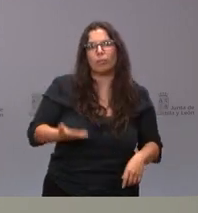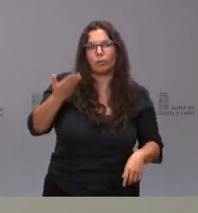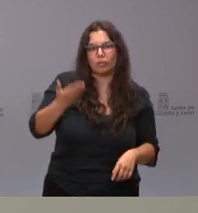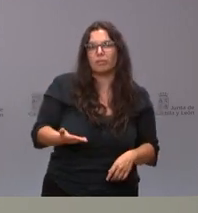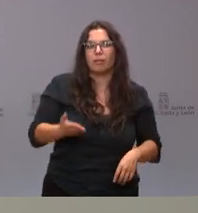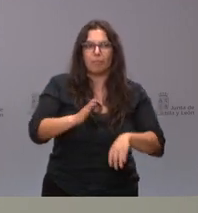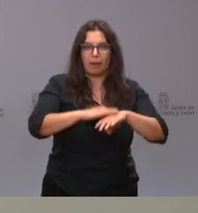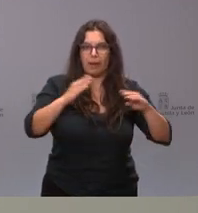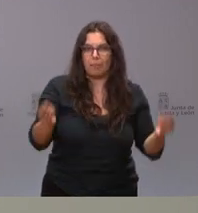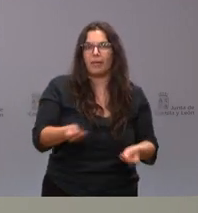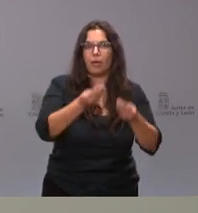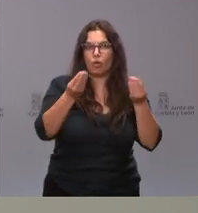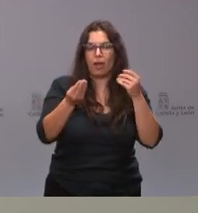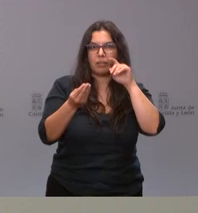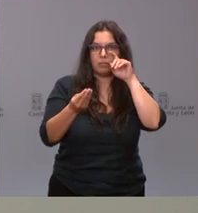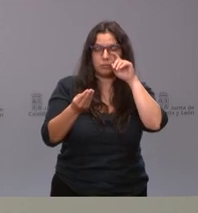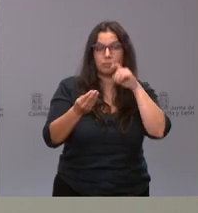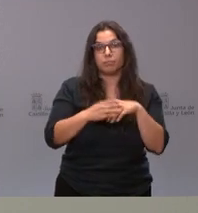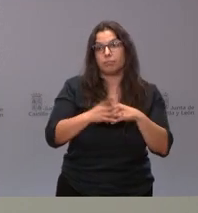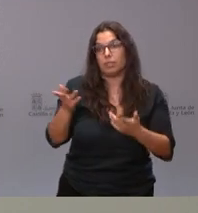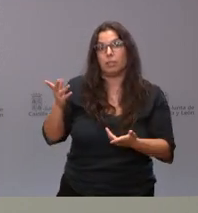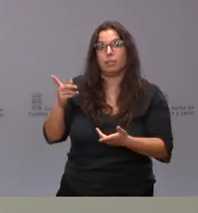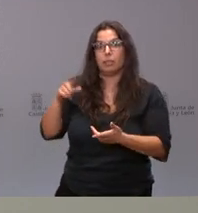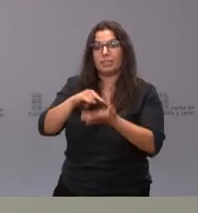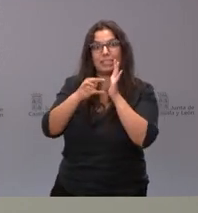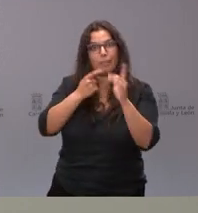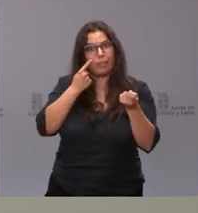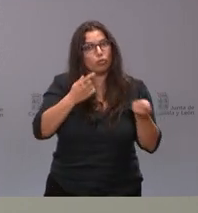y es plenamente compatible con mantener los sistemas de control.